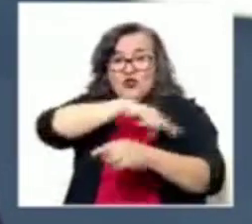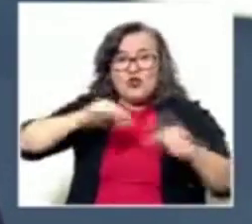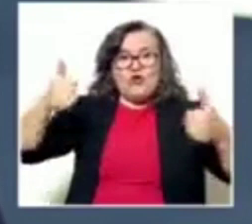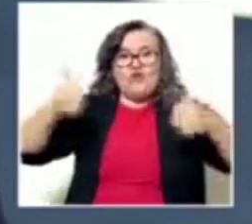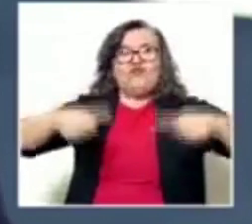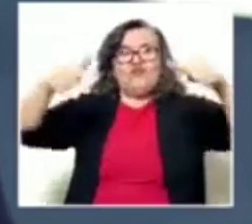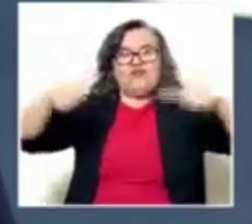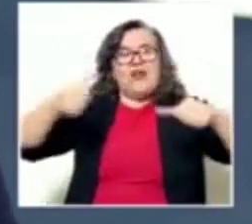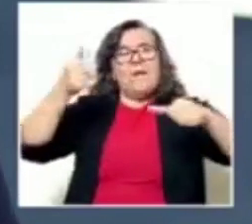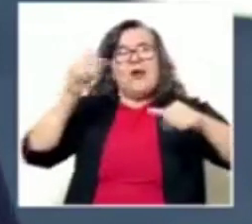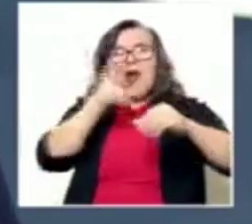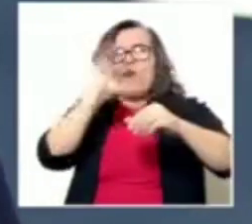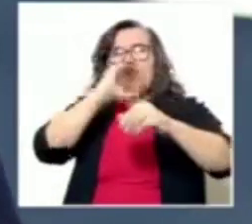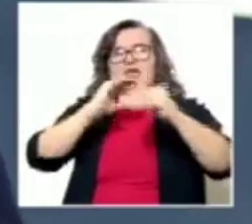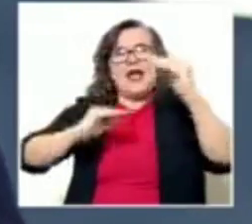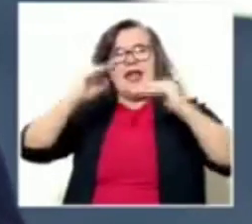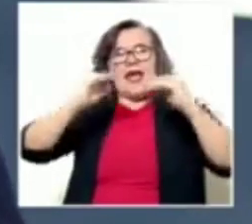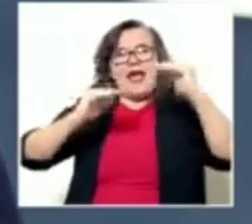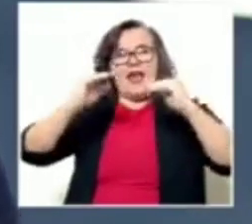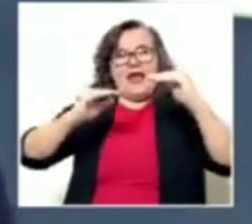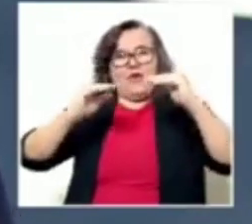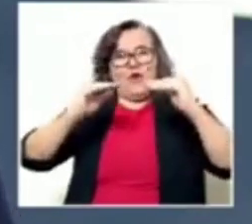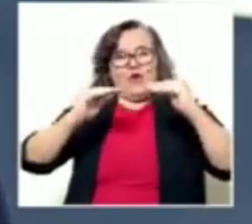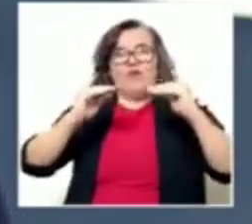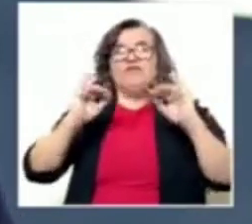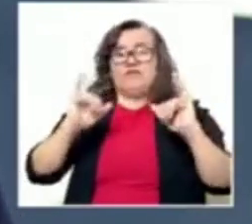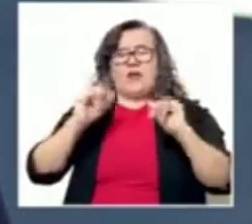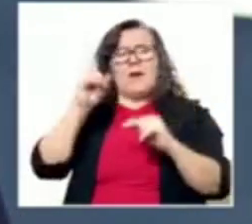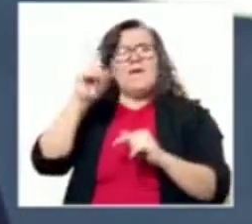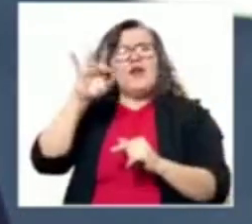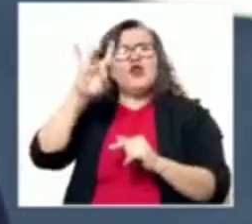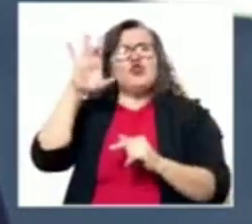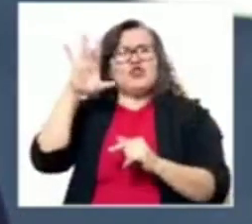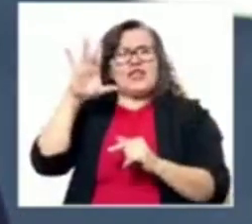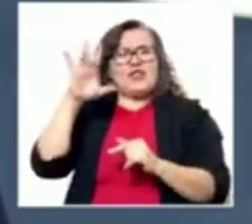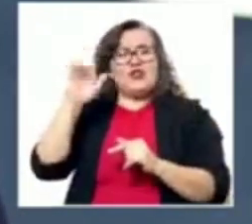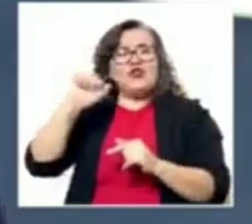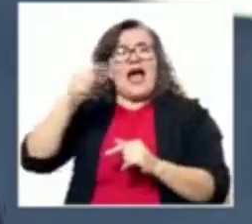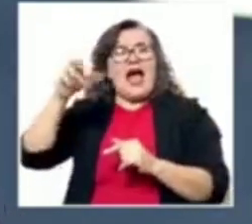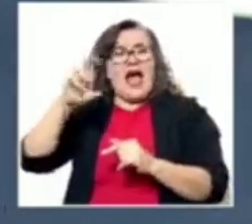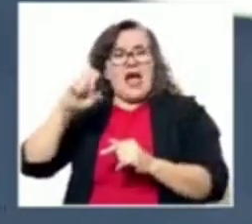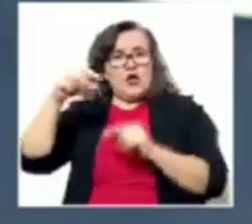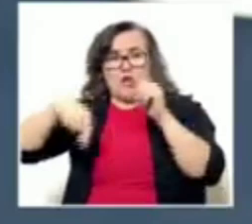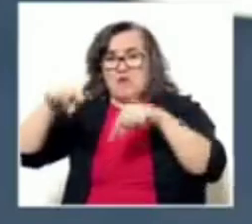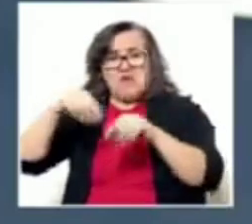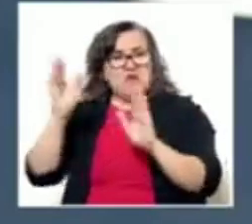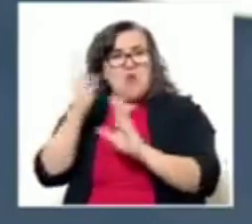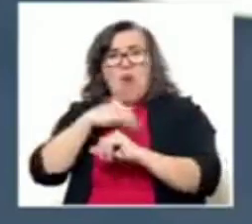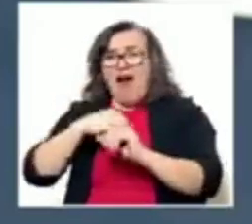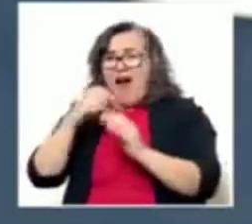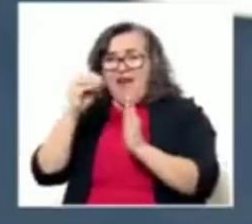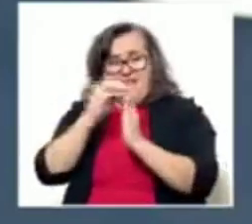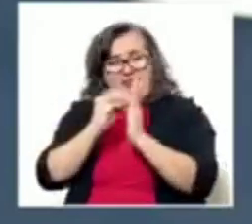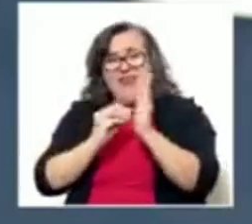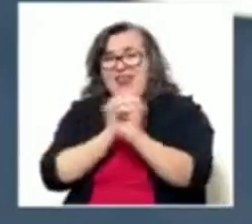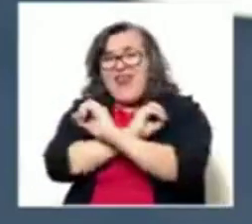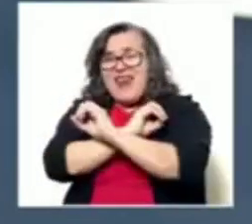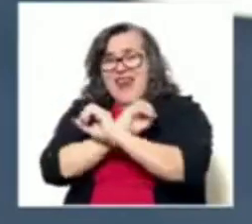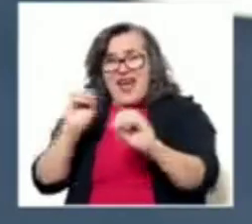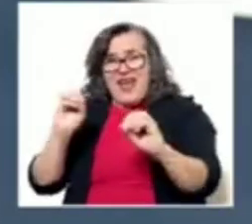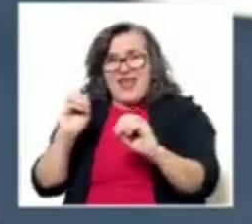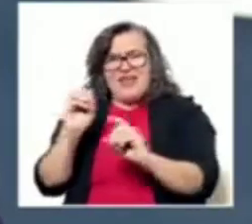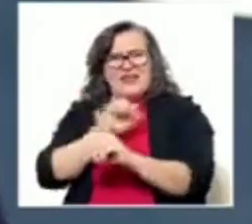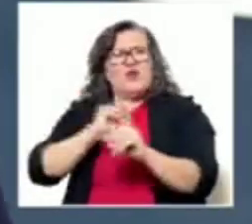buscar los equilibrios que necesitamos. Tenemos más de 1.800 agroquímicos que no tienen registro de absolutamente nada, tienen condiciones